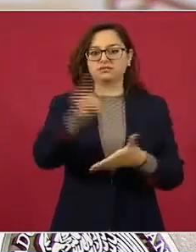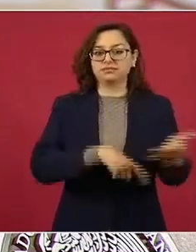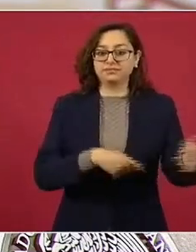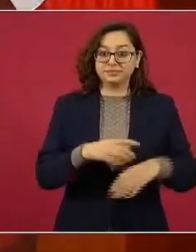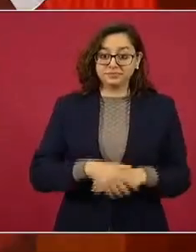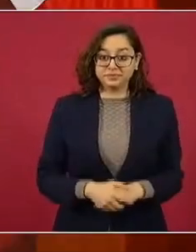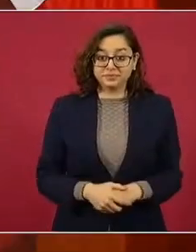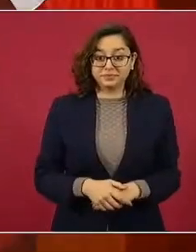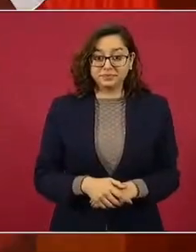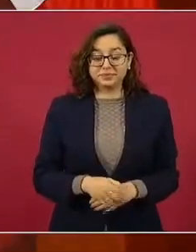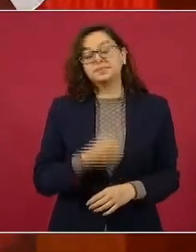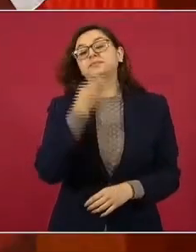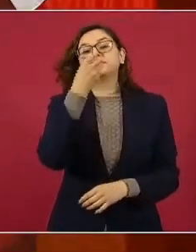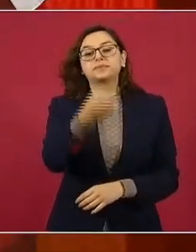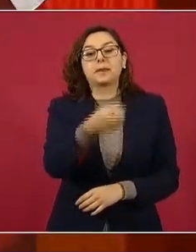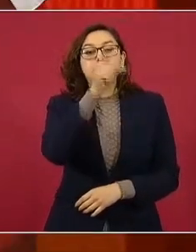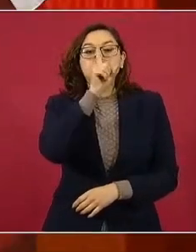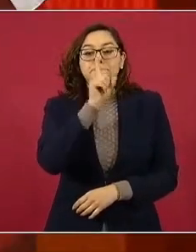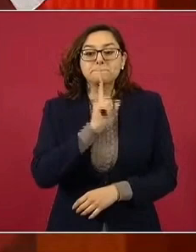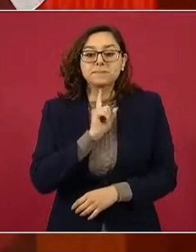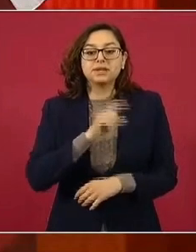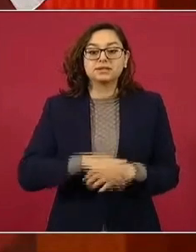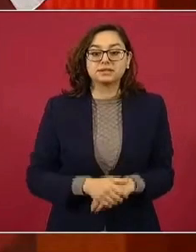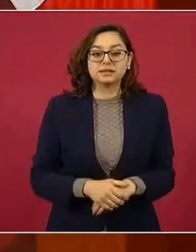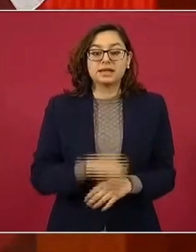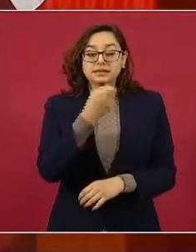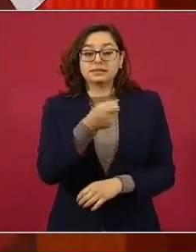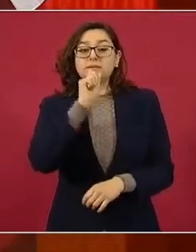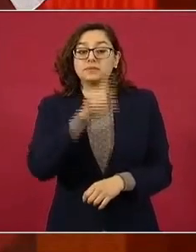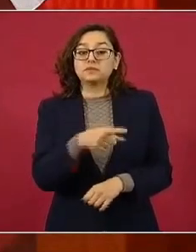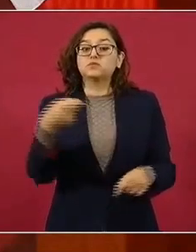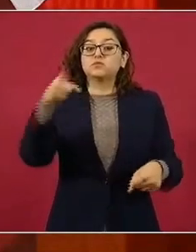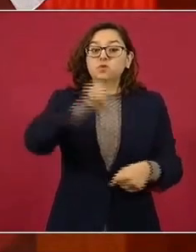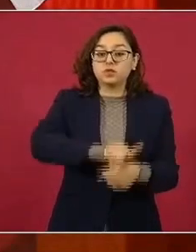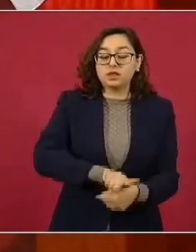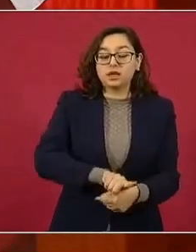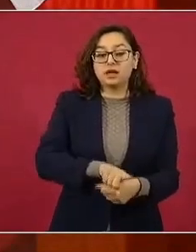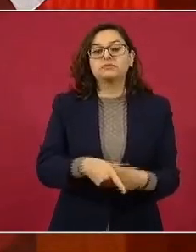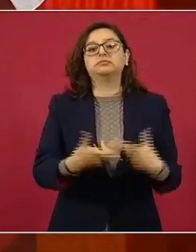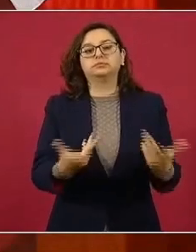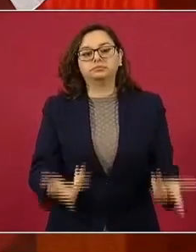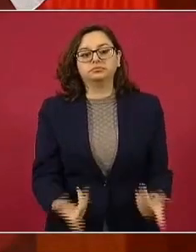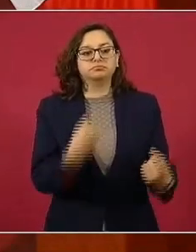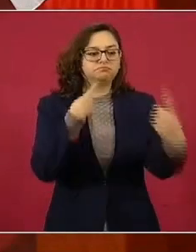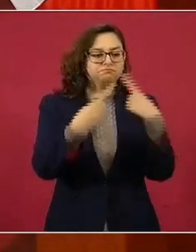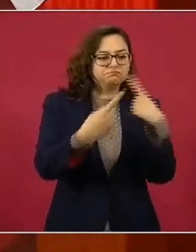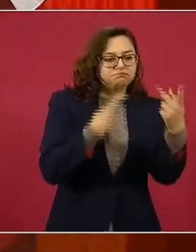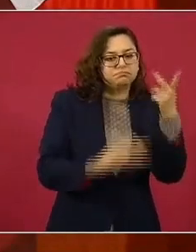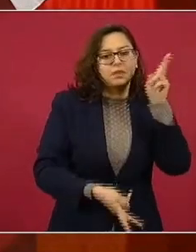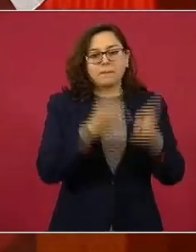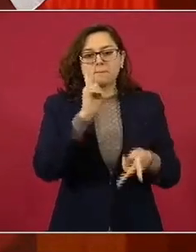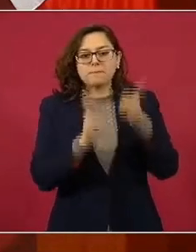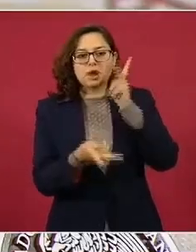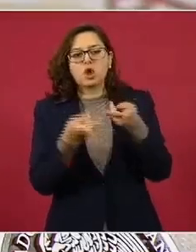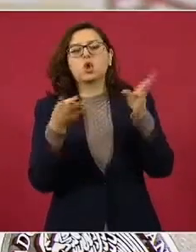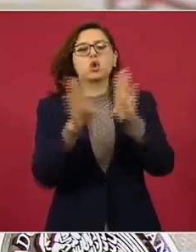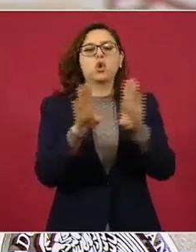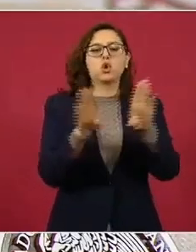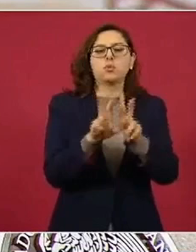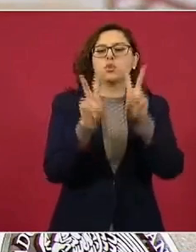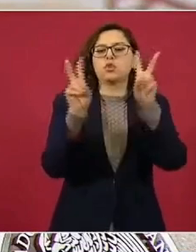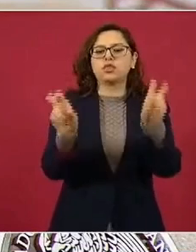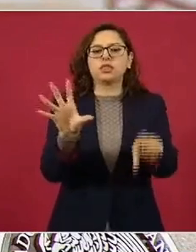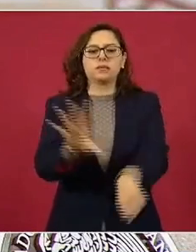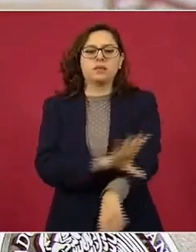FEMSA, José Antonio Fernández Carvajal, para analizar públicamente las tarifas de electricidad que